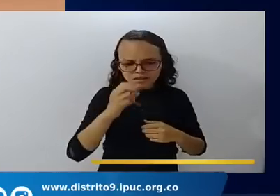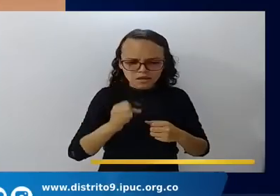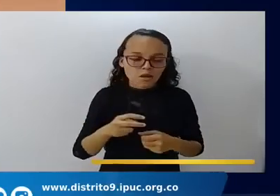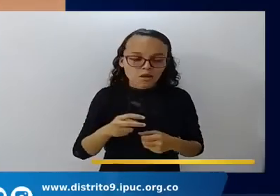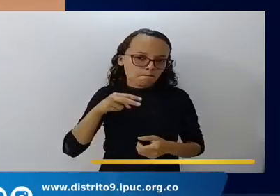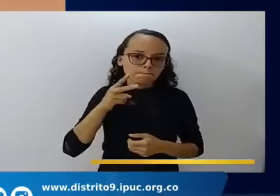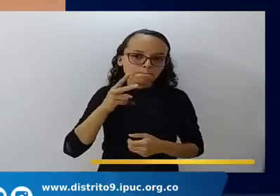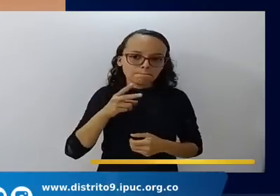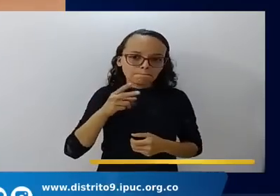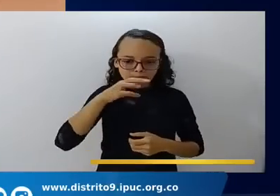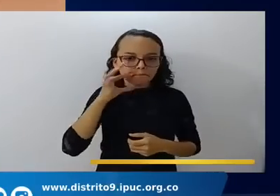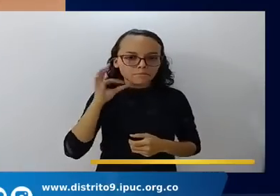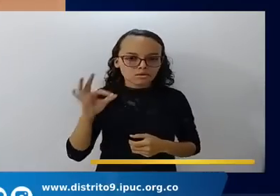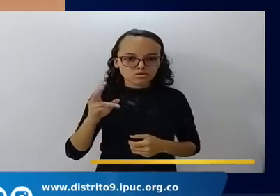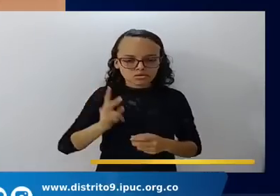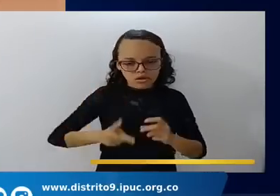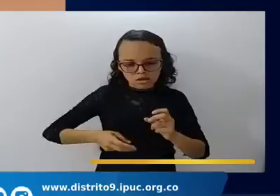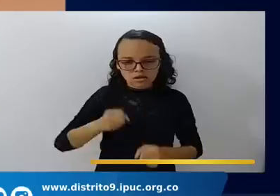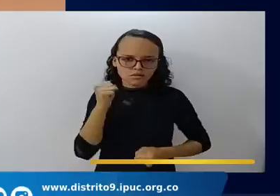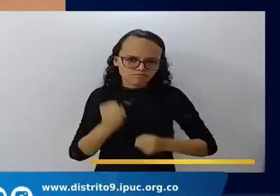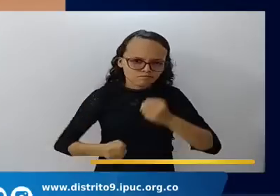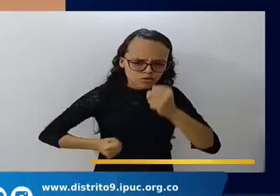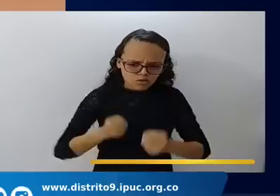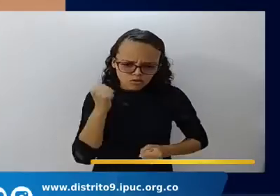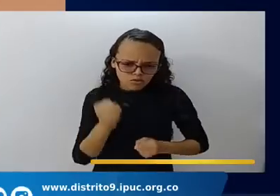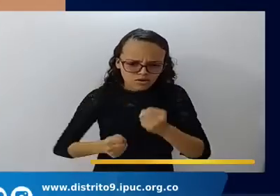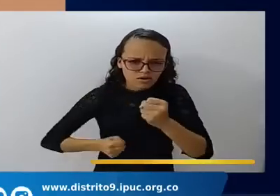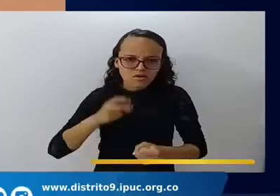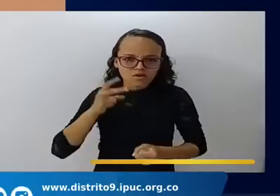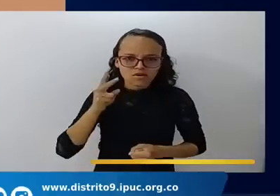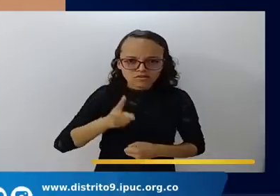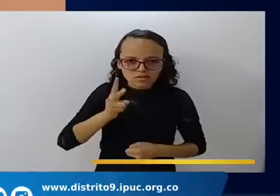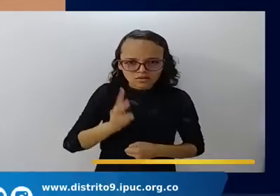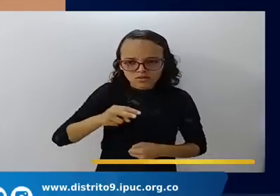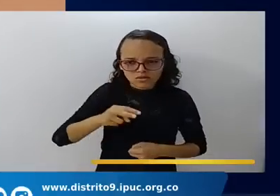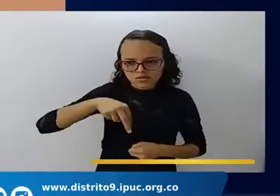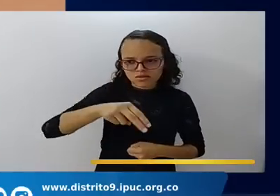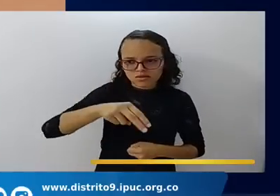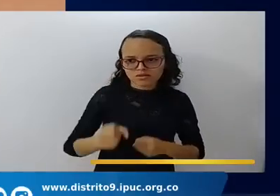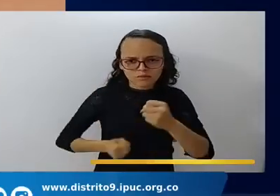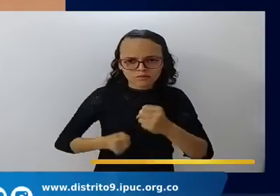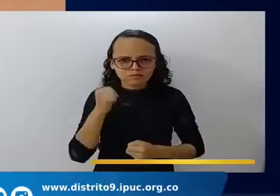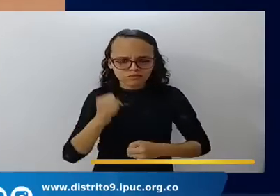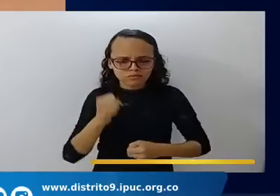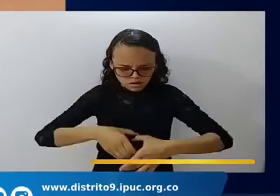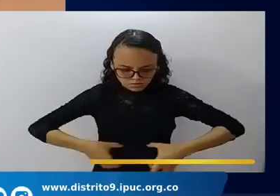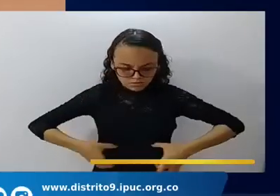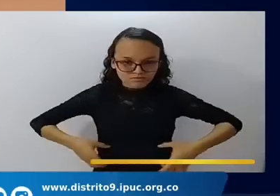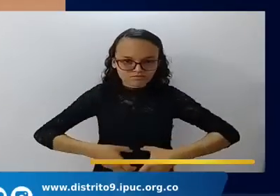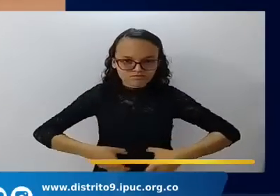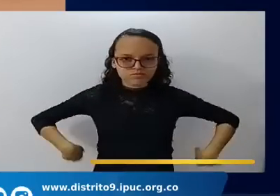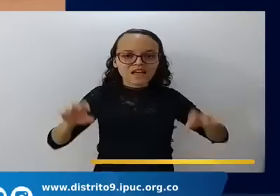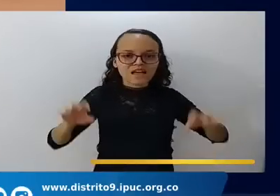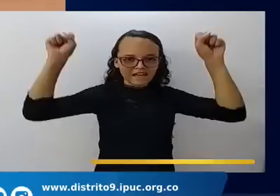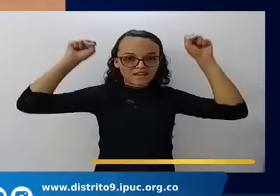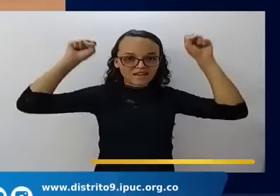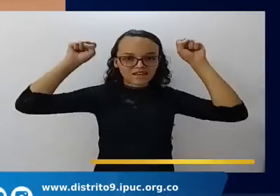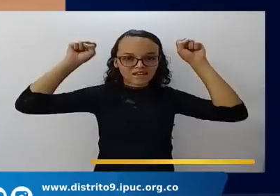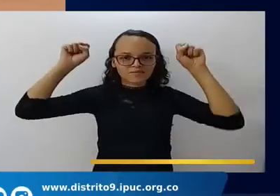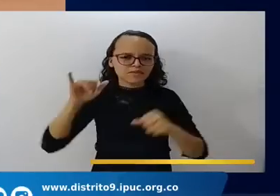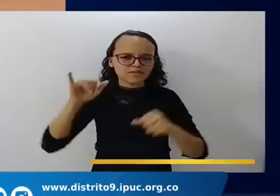metros de cruzar la raya final. ¿Sí los ha visto? Ya están a punto de cruzar la meta.